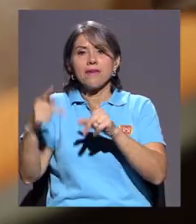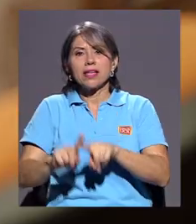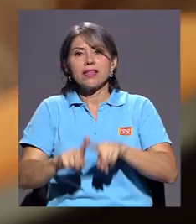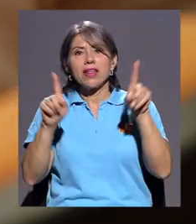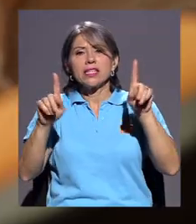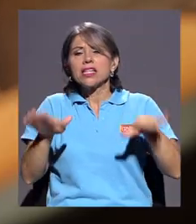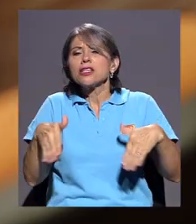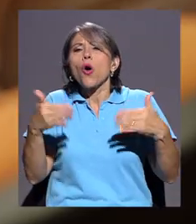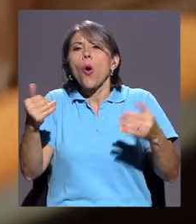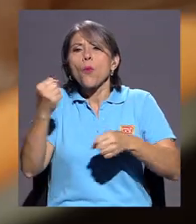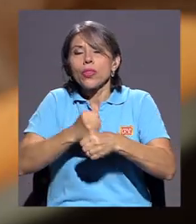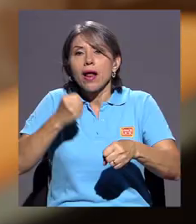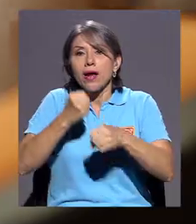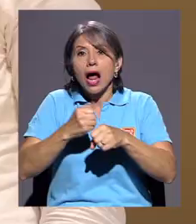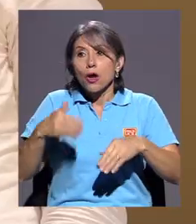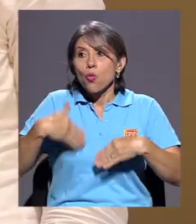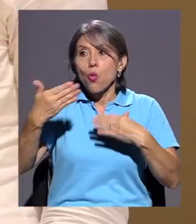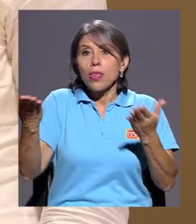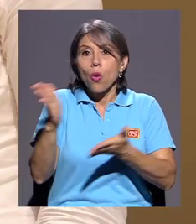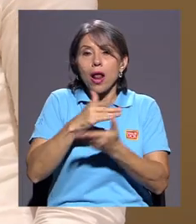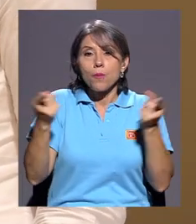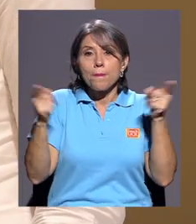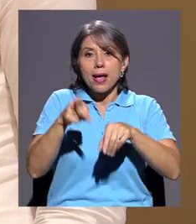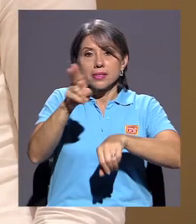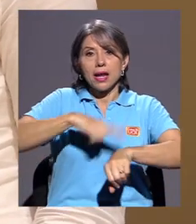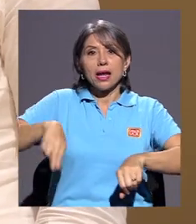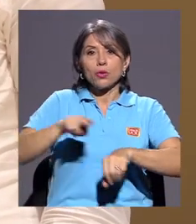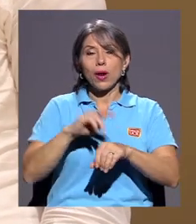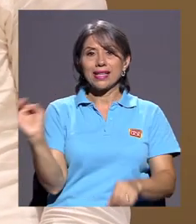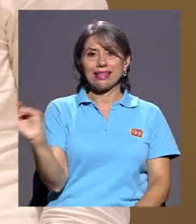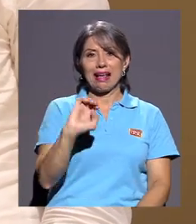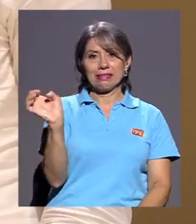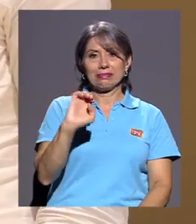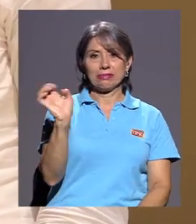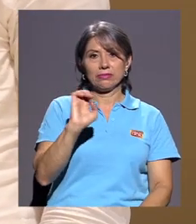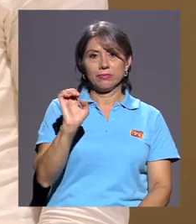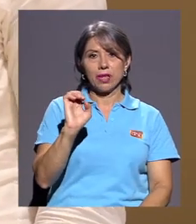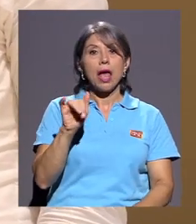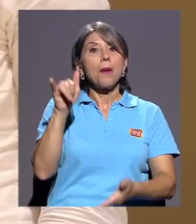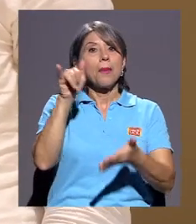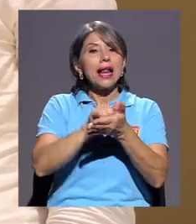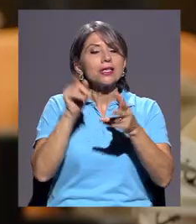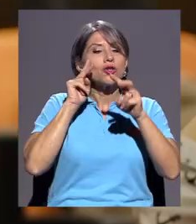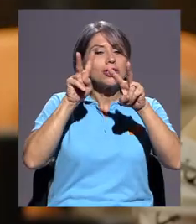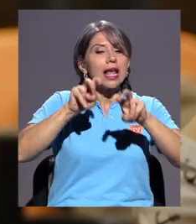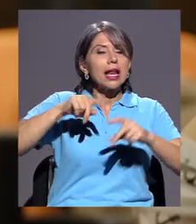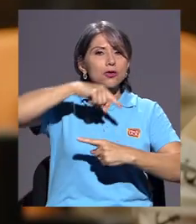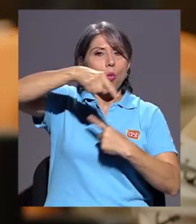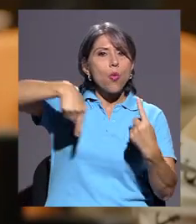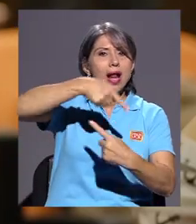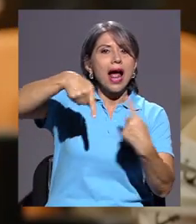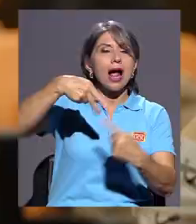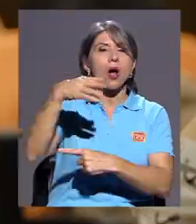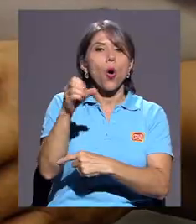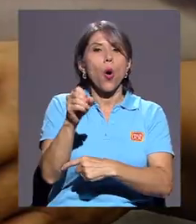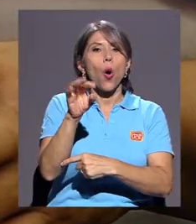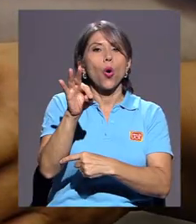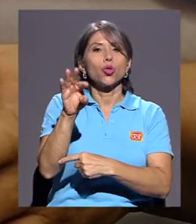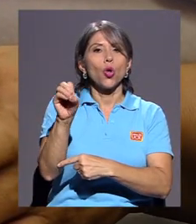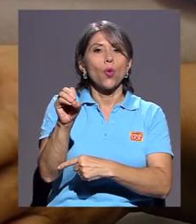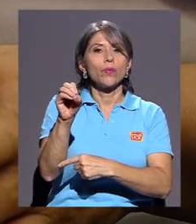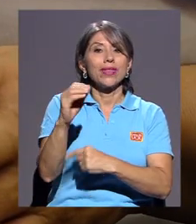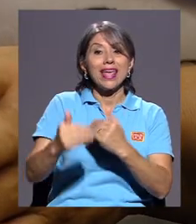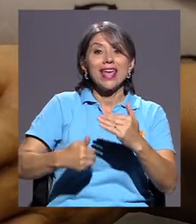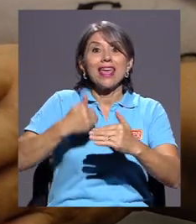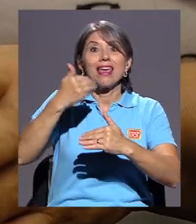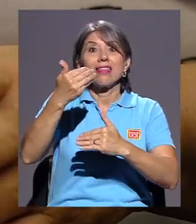cuando nos enfrentamos a emergencias por eventos de la naturaleza. Para ello se analizó el caso del huracán Otto y la recuperación